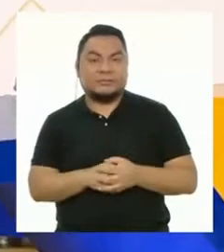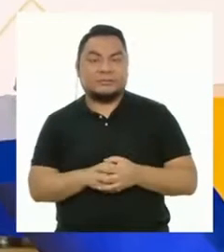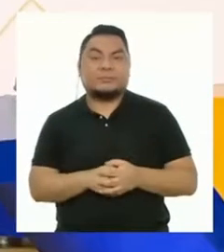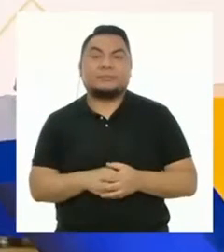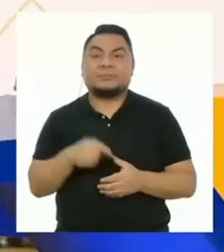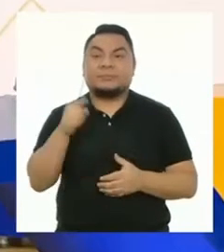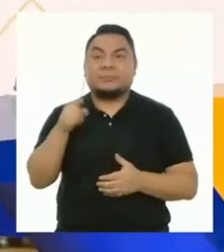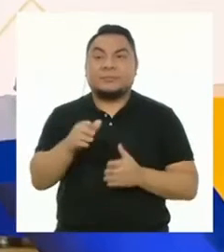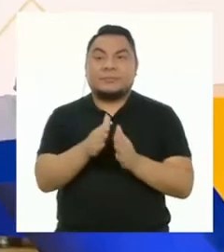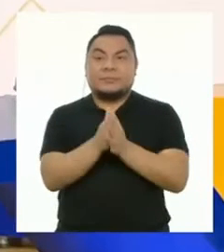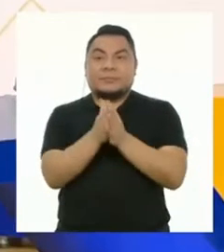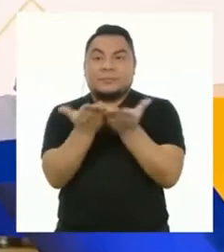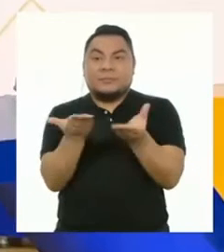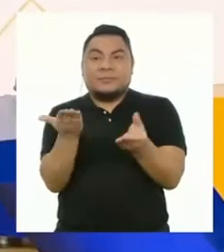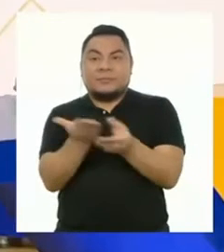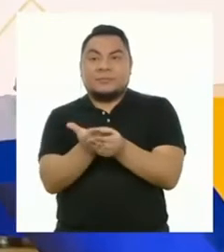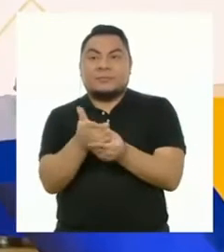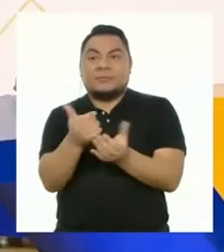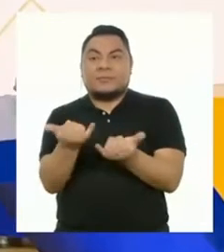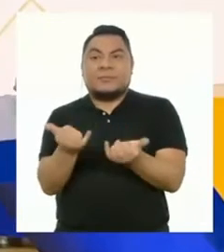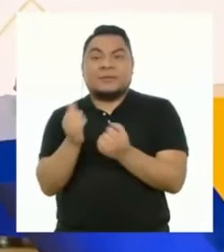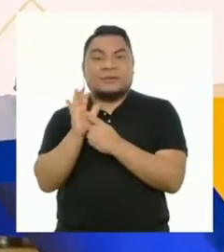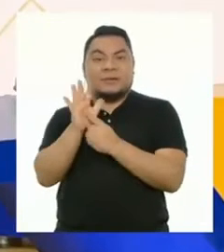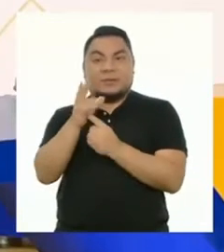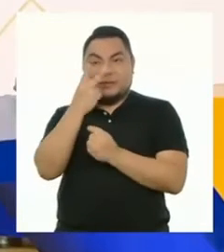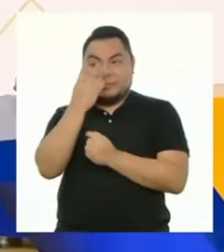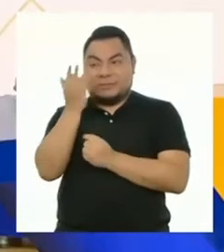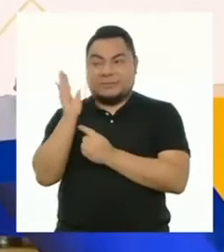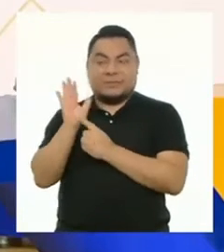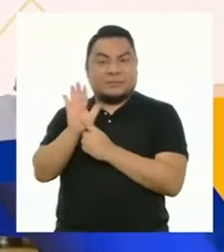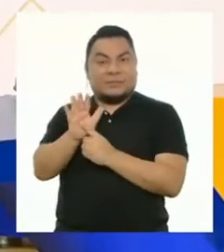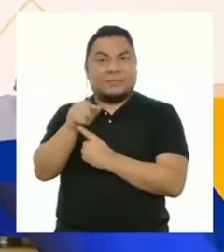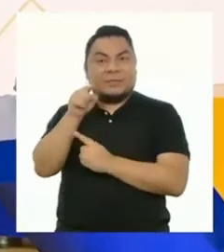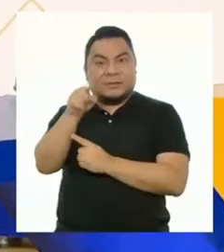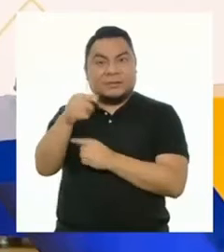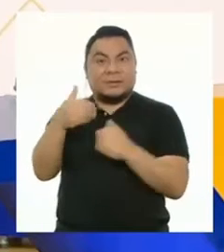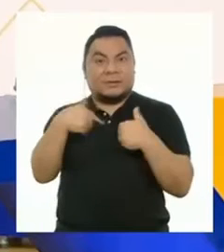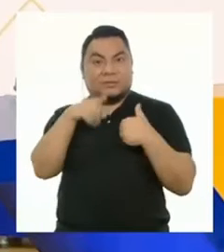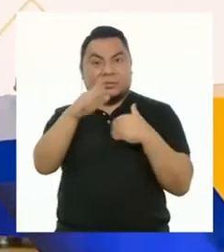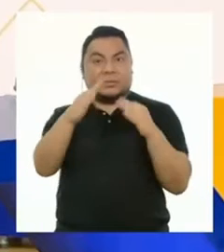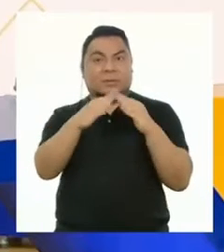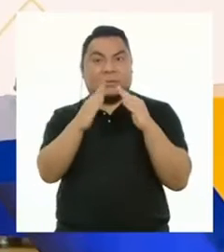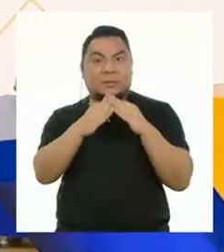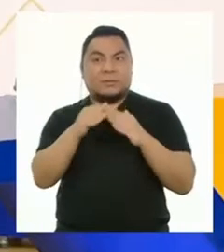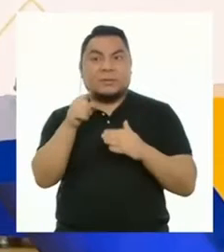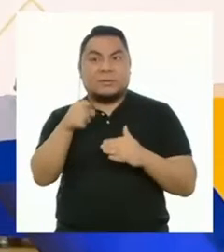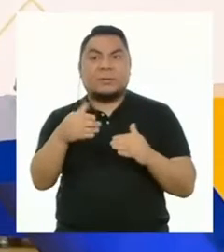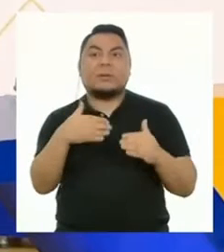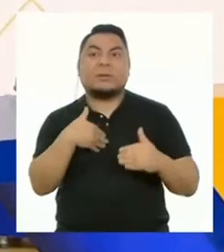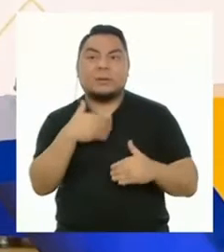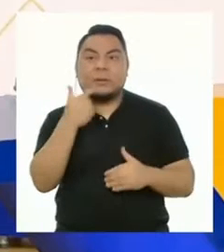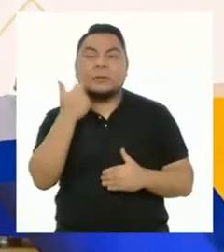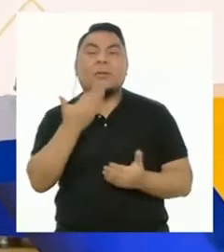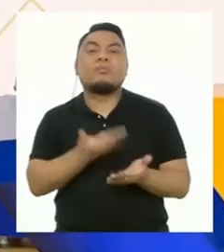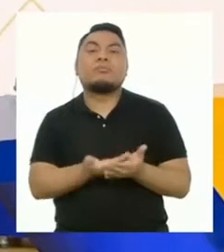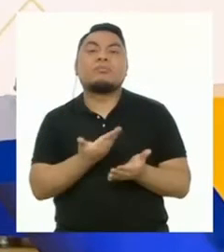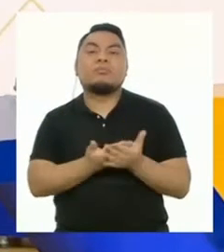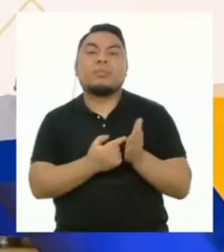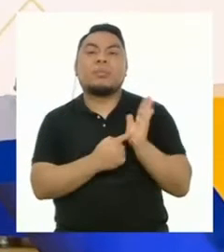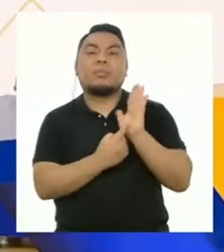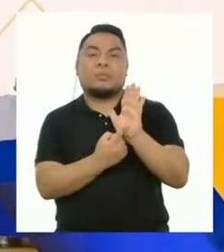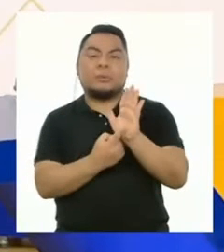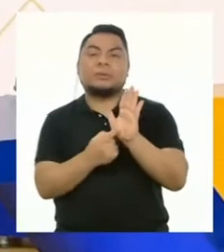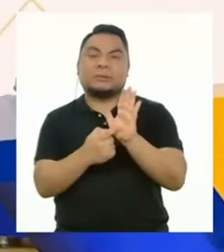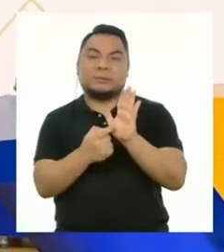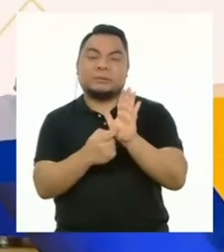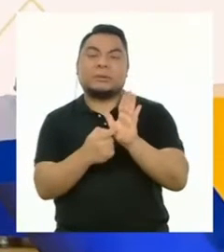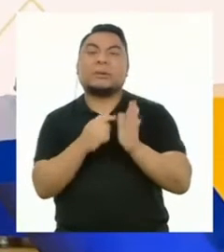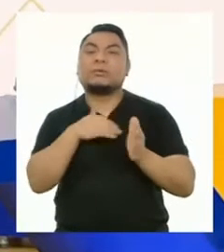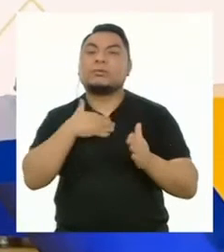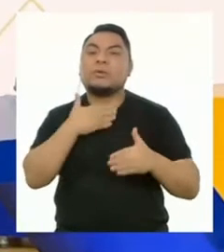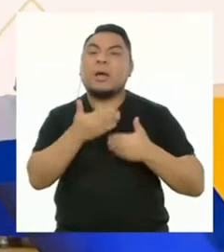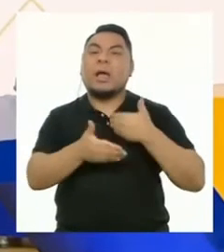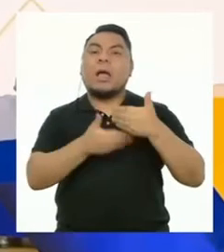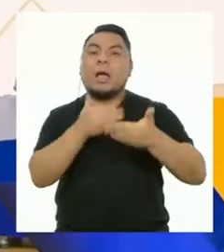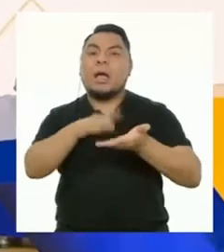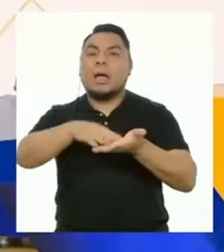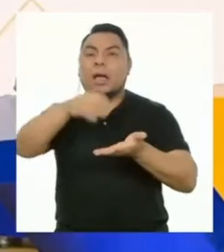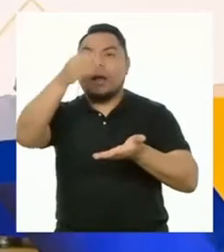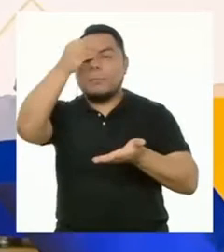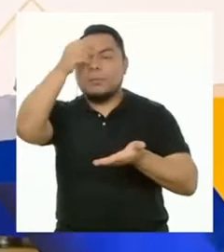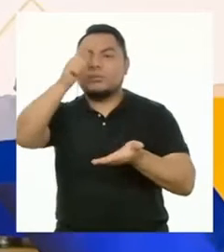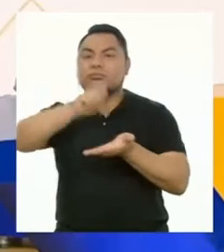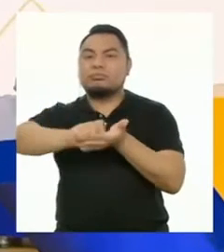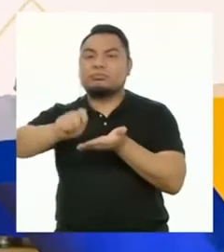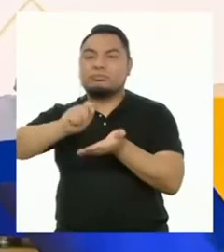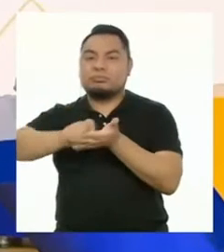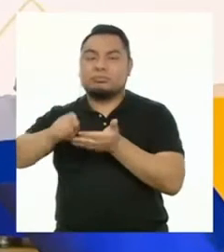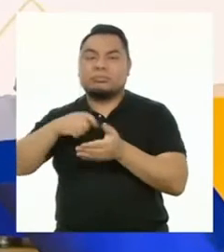Este portafolio se informa que ahorita ven acá y el que ustedes tienen en sus casas es la evidencia de todo eso, de nuestros avances, de